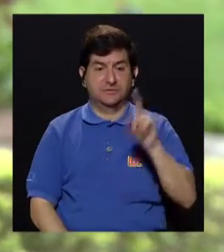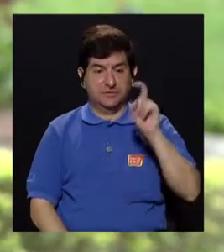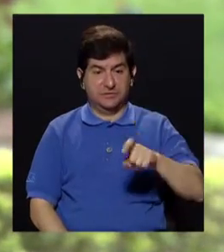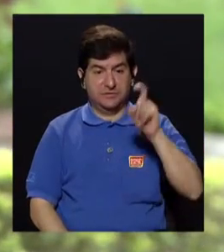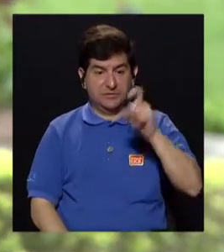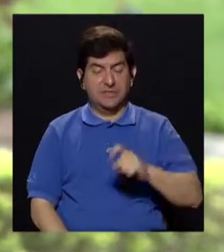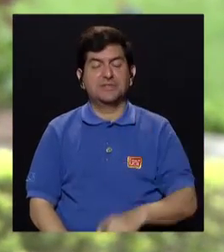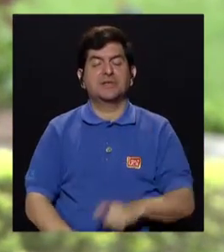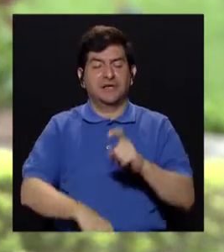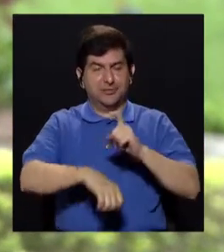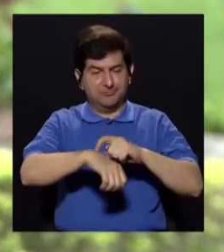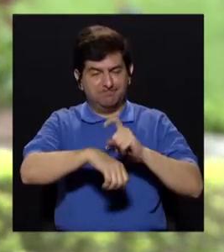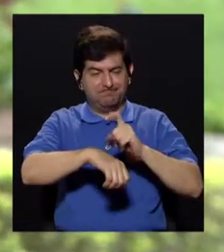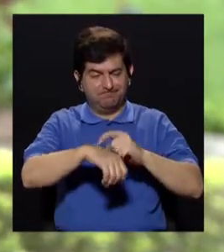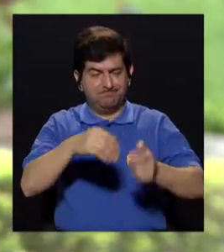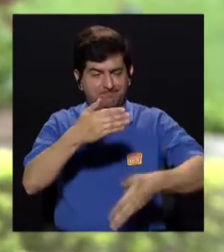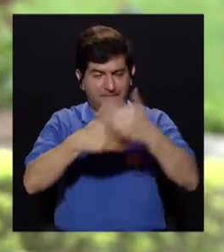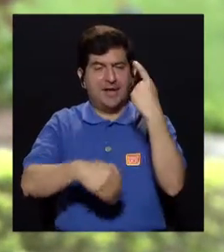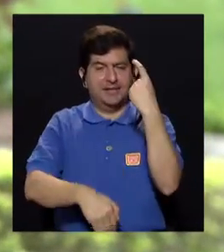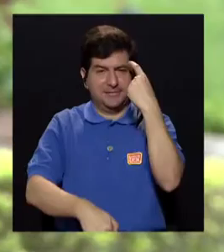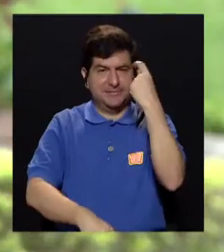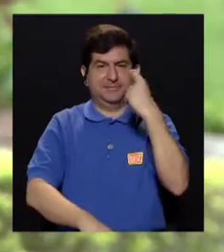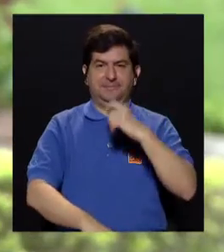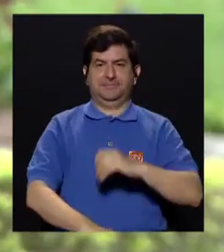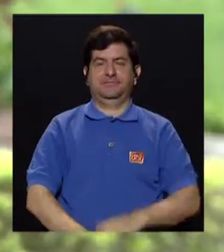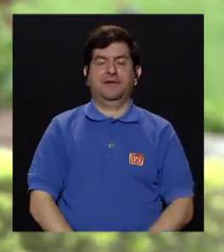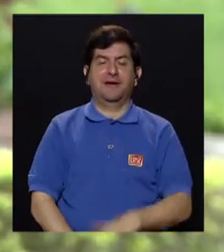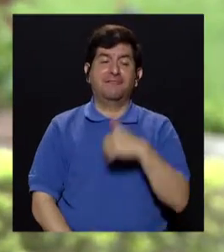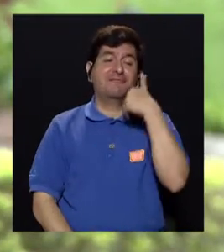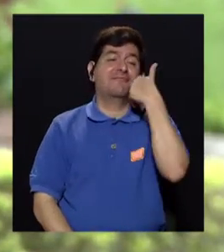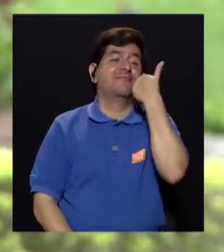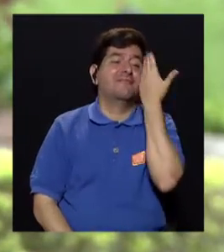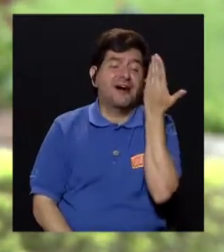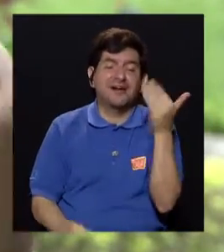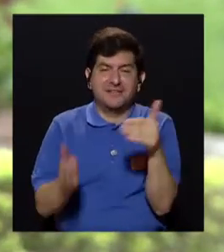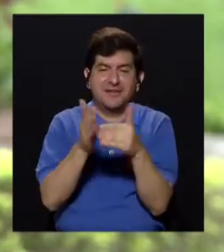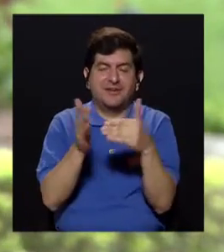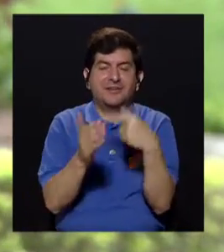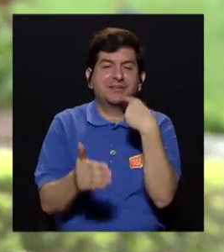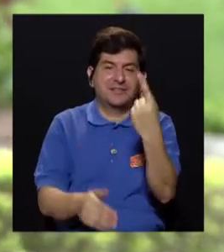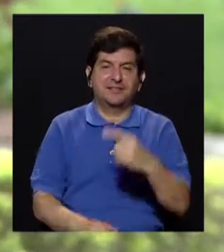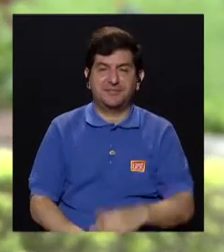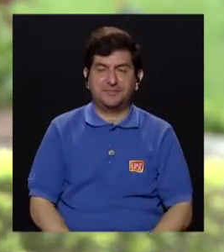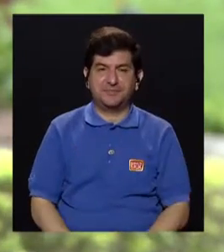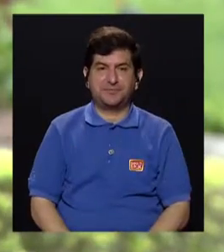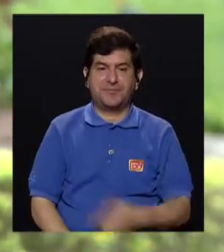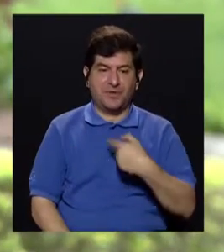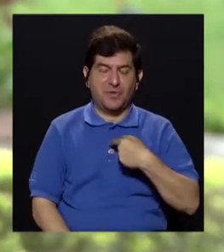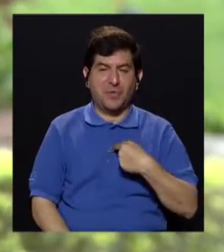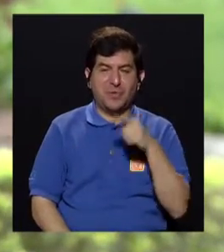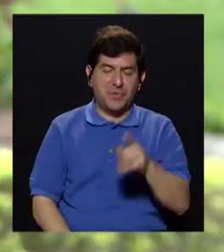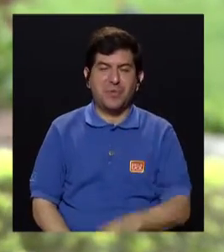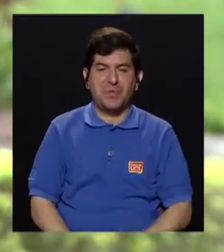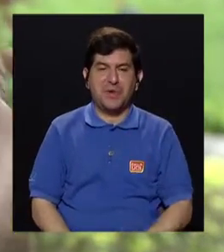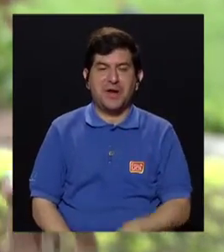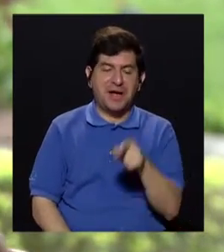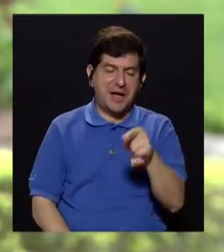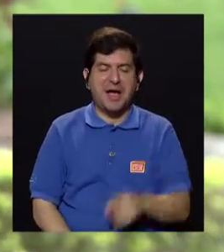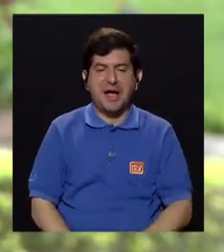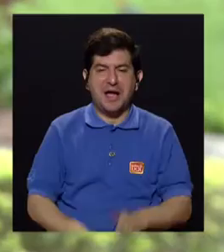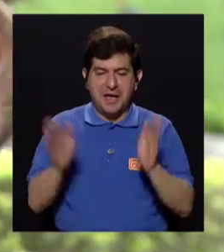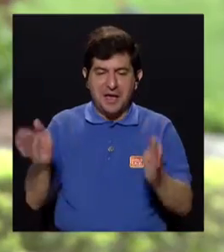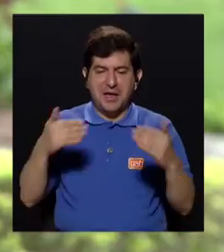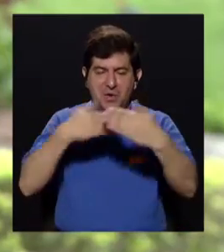tomarse un poco de tiempo antes de pensarlo. Porque es muy fácil, Ligia, vuelvo a retomar esto, ir, traer el paquetito, las